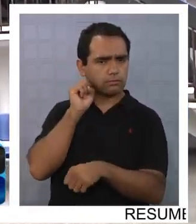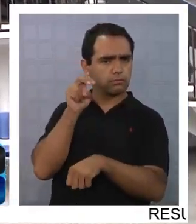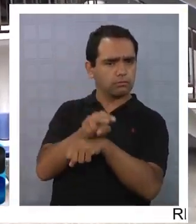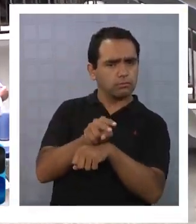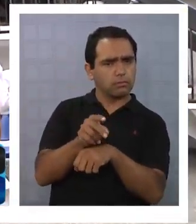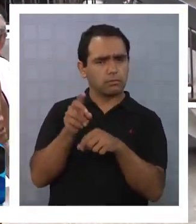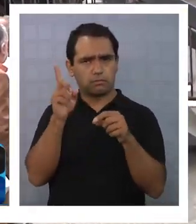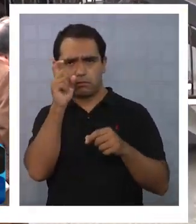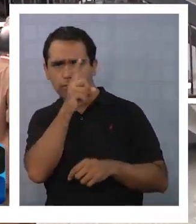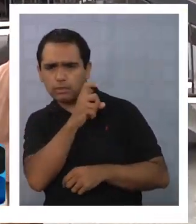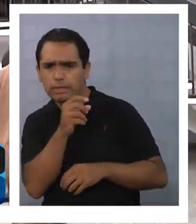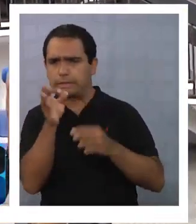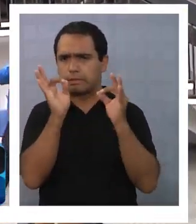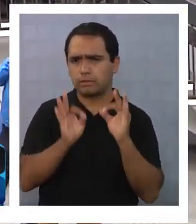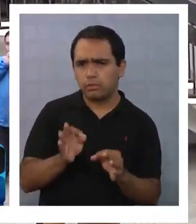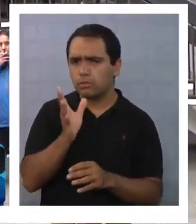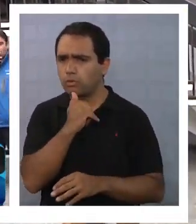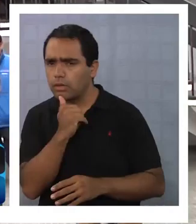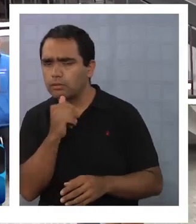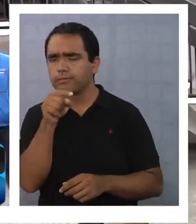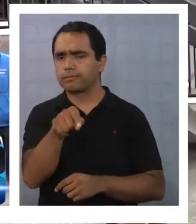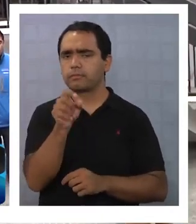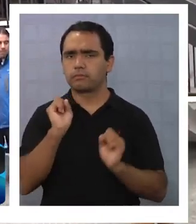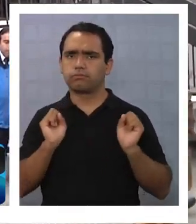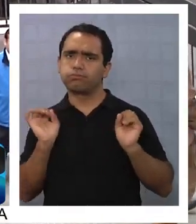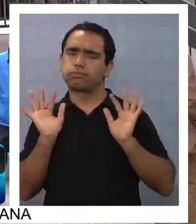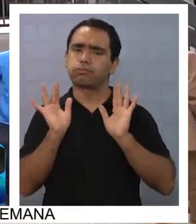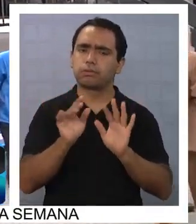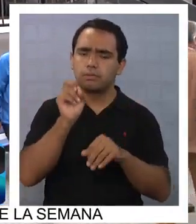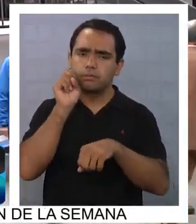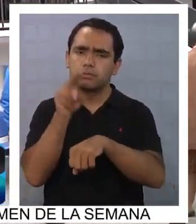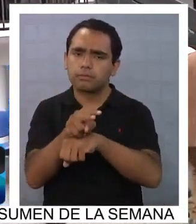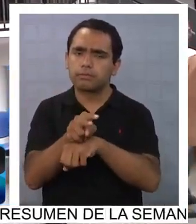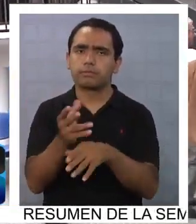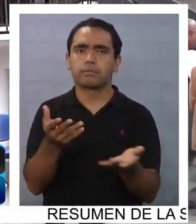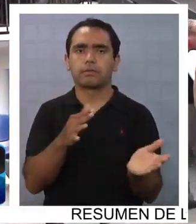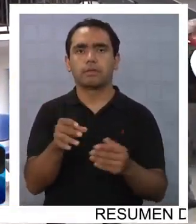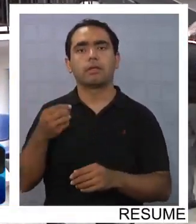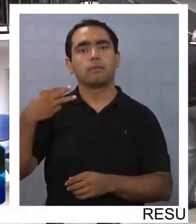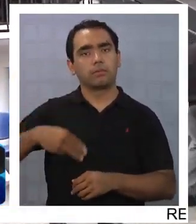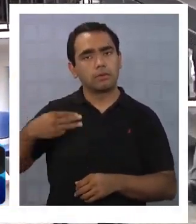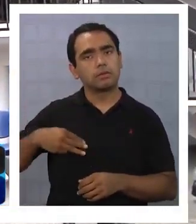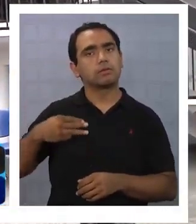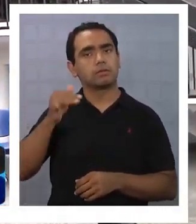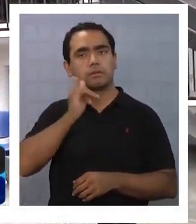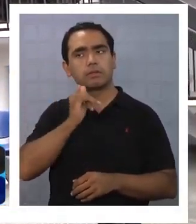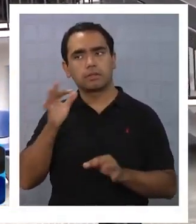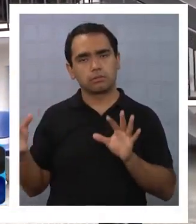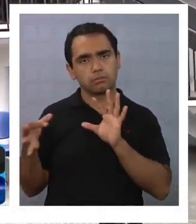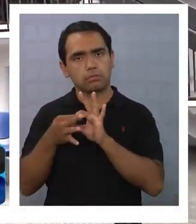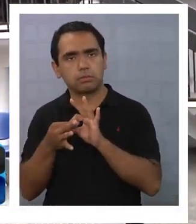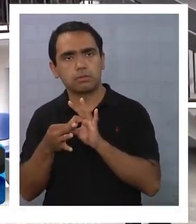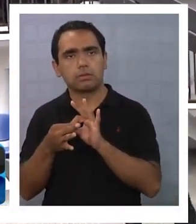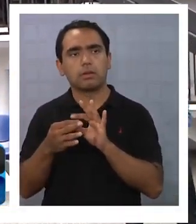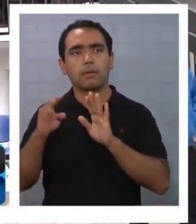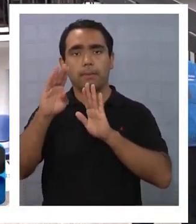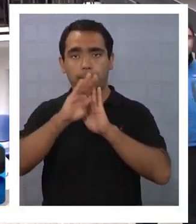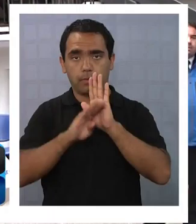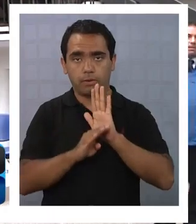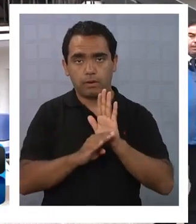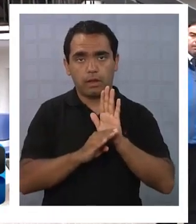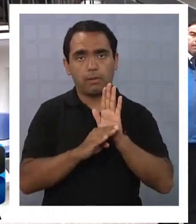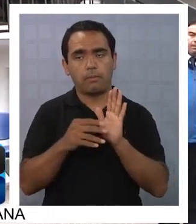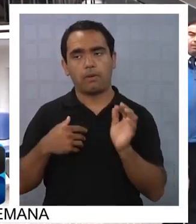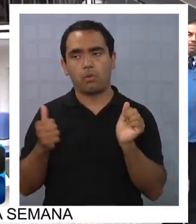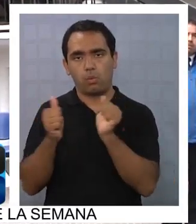en materia de seguridad, y esperamos este año y conjunto al municipio de Iquique, a través del programa Juntos Más